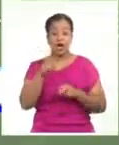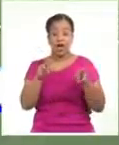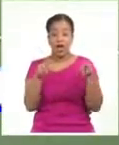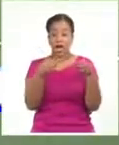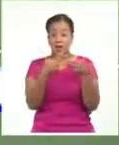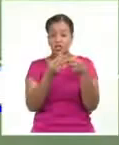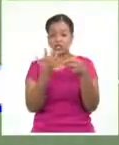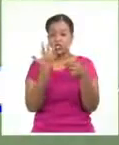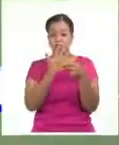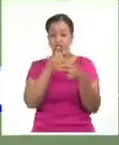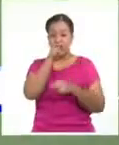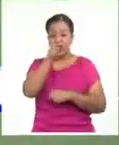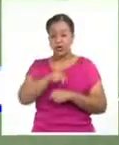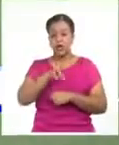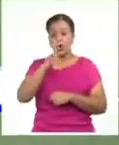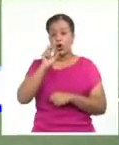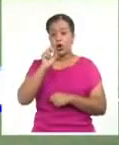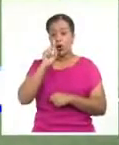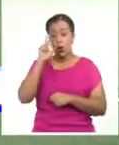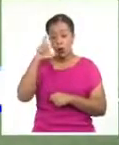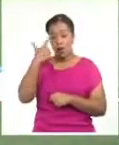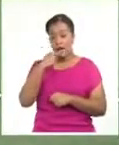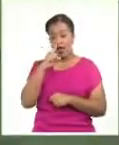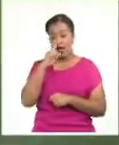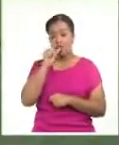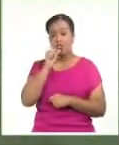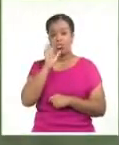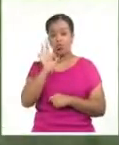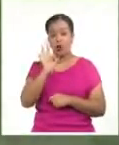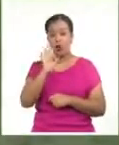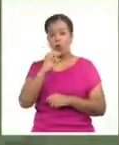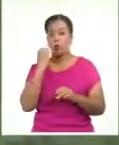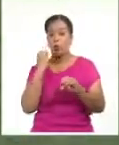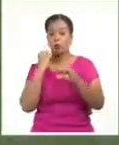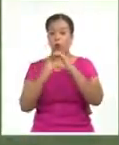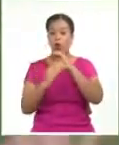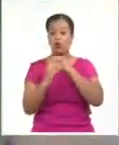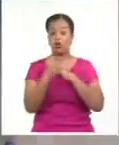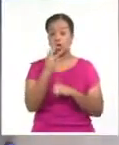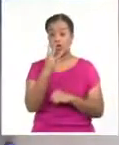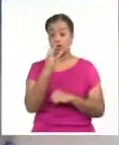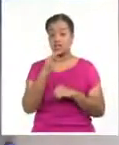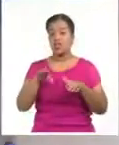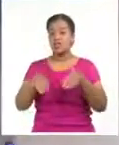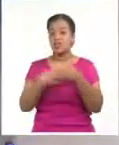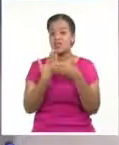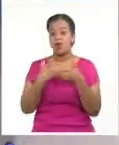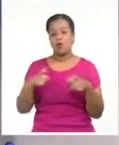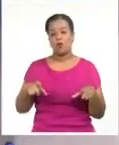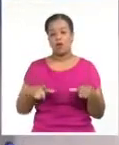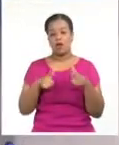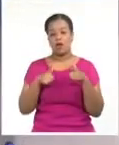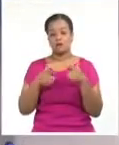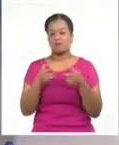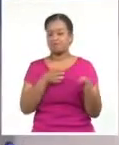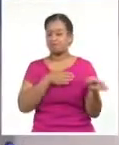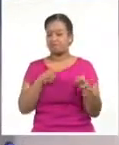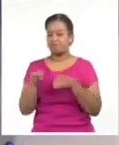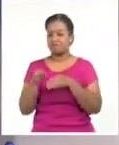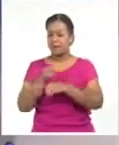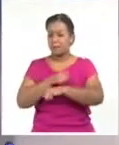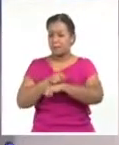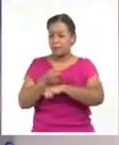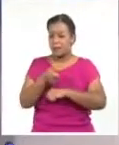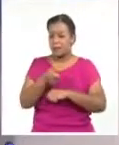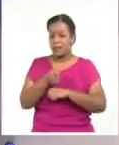Rolando Abreu, autor de un triplete precisamente en el día de su cumpleaños. Y hace apenas unos minutos arribó al